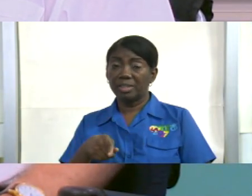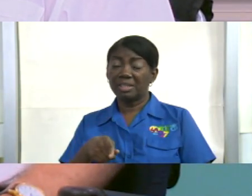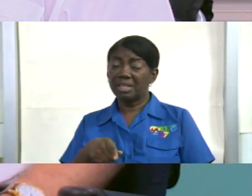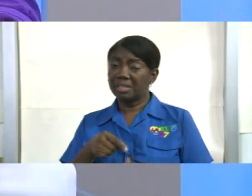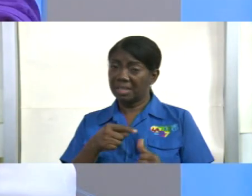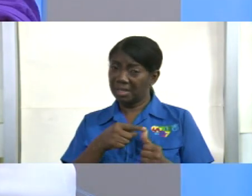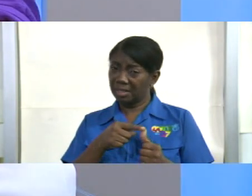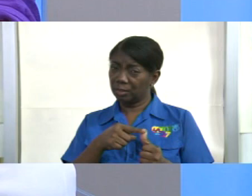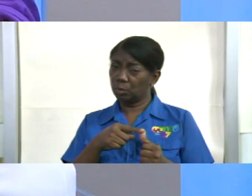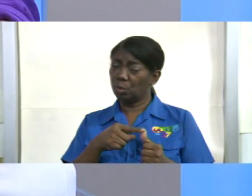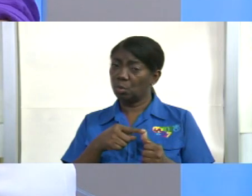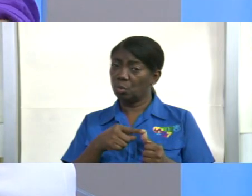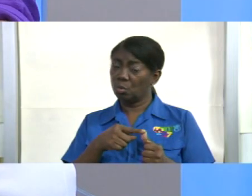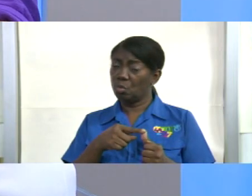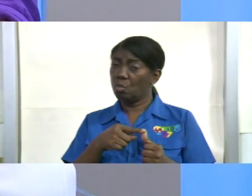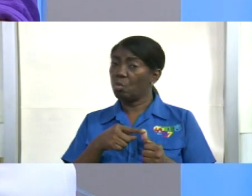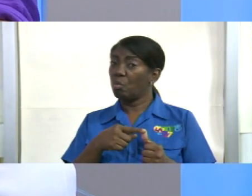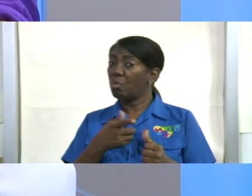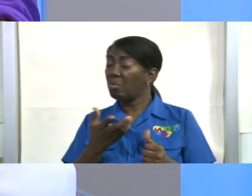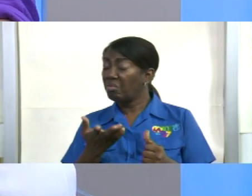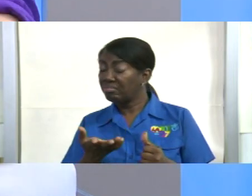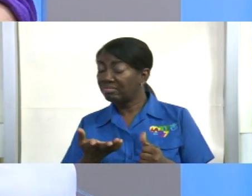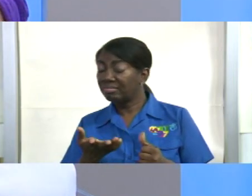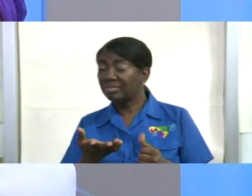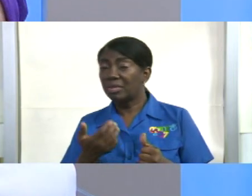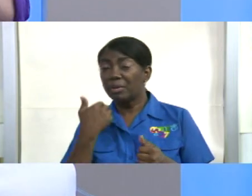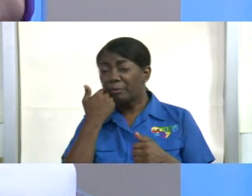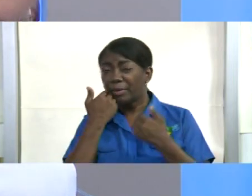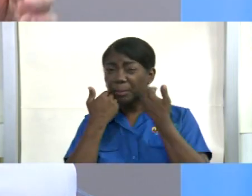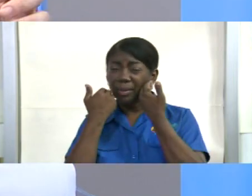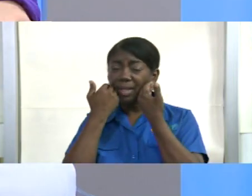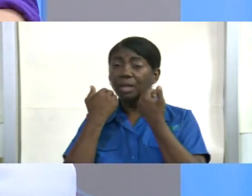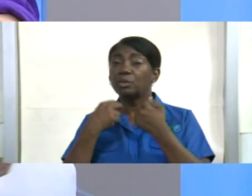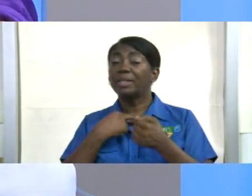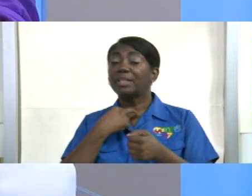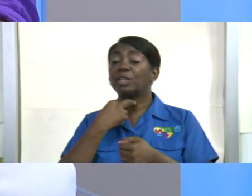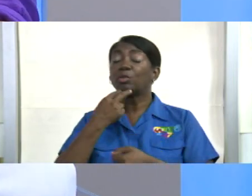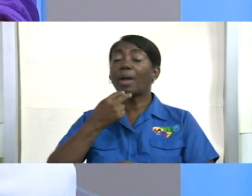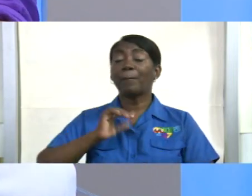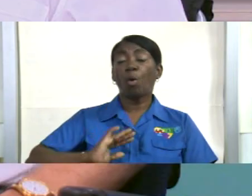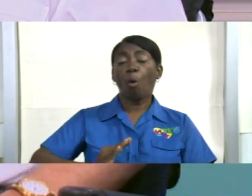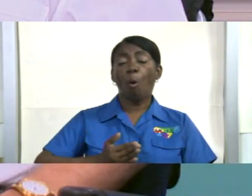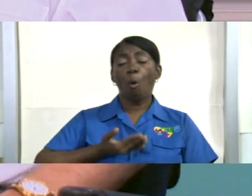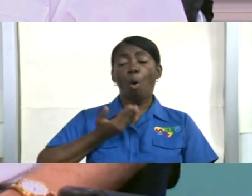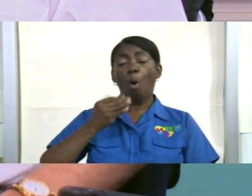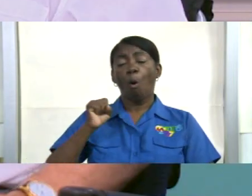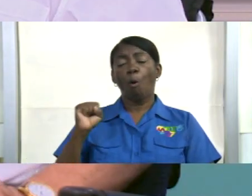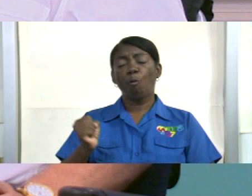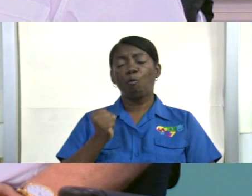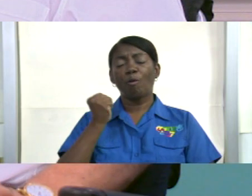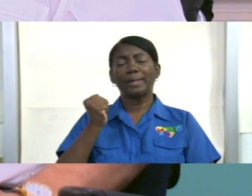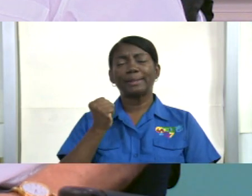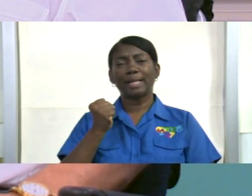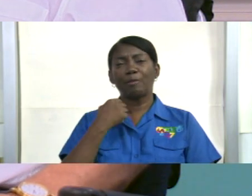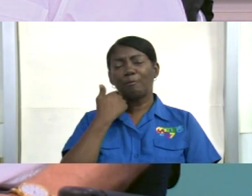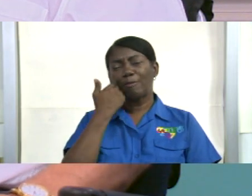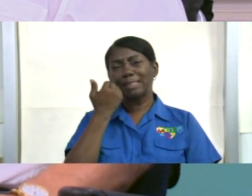título desde su usted tiene una voz más alta las facilidades